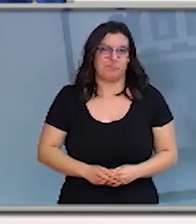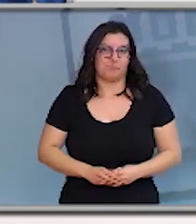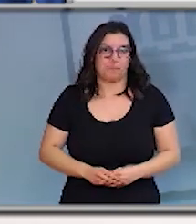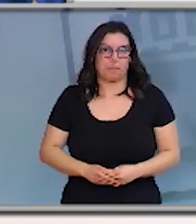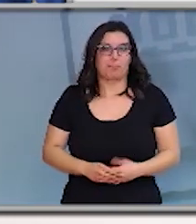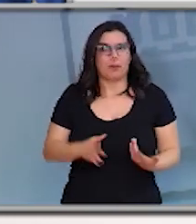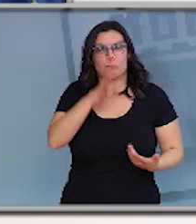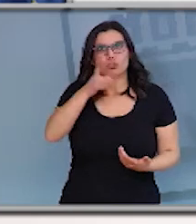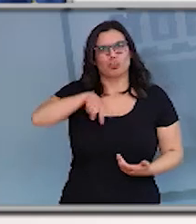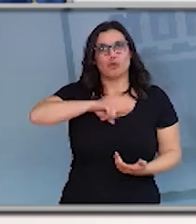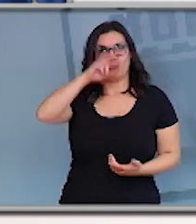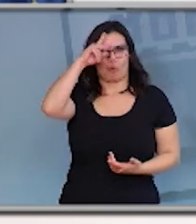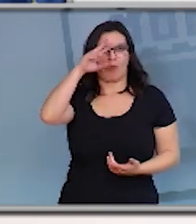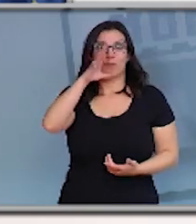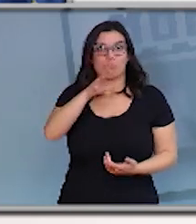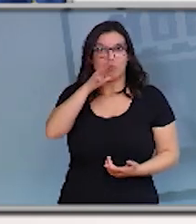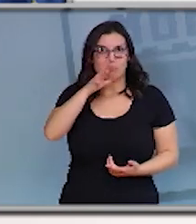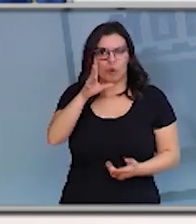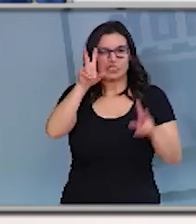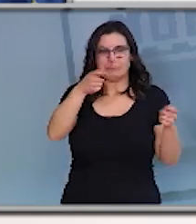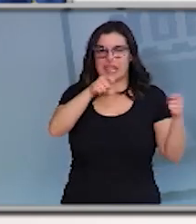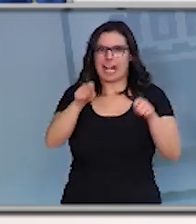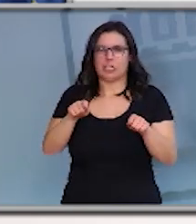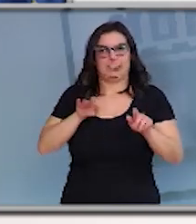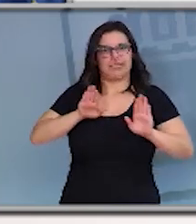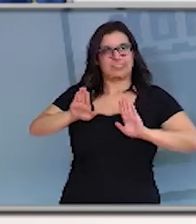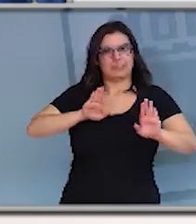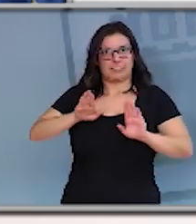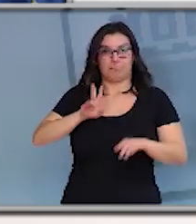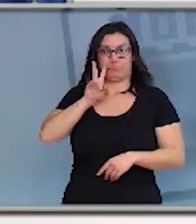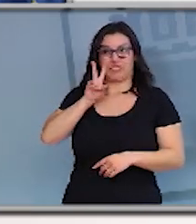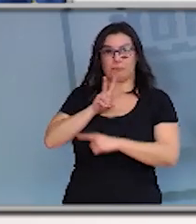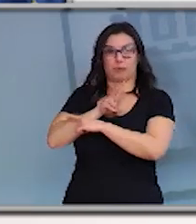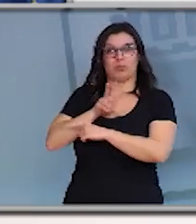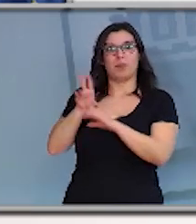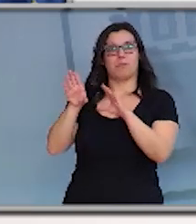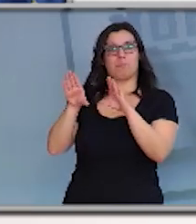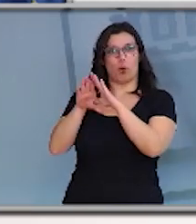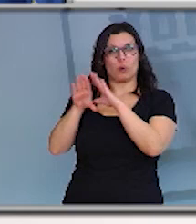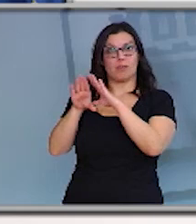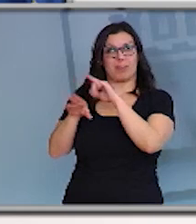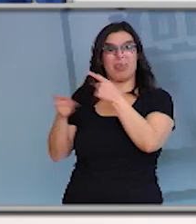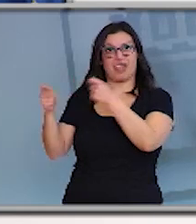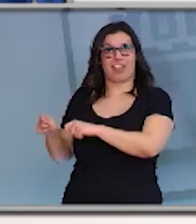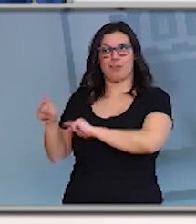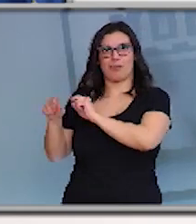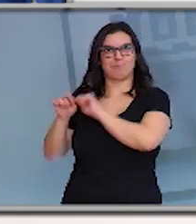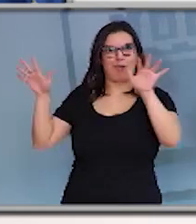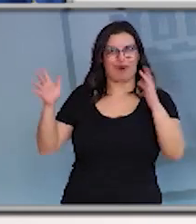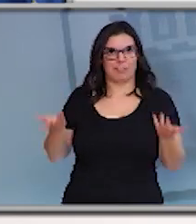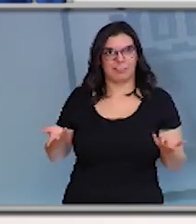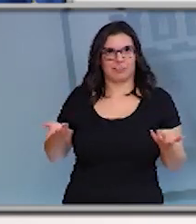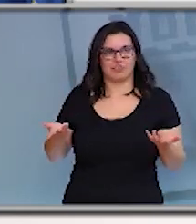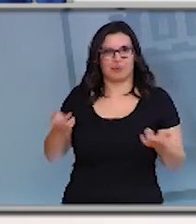una de nuestras preocupaciones con respecto a los cierres que han ocurrido en Madrid. Podemos cerrar, pero tenemos que asegurar las medidas de contención.